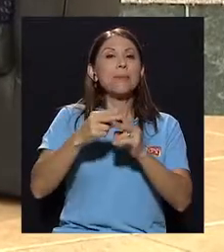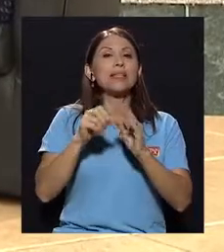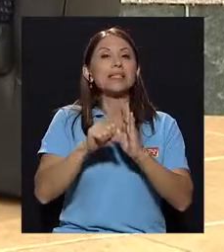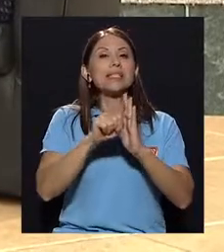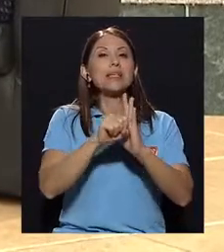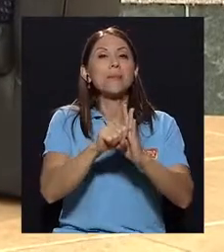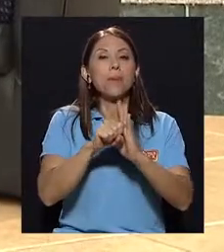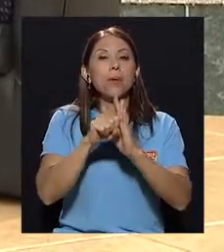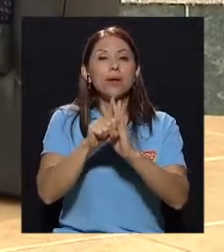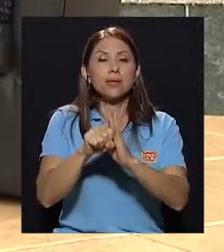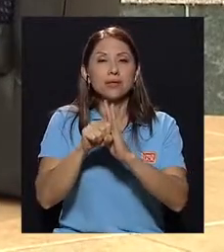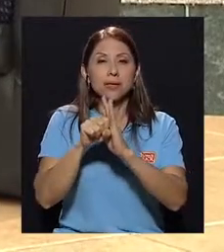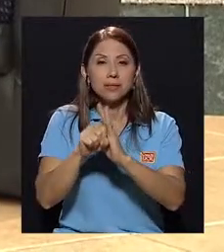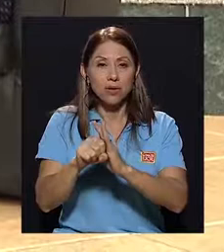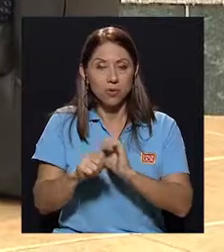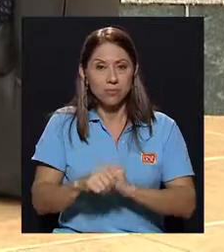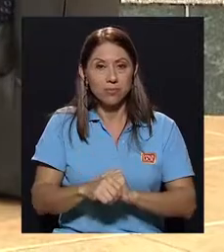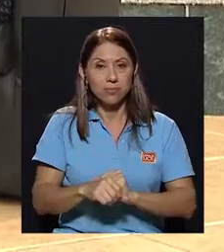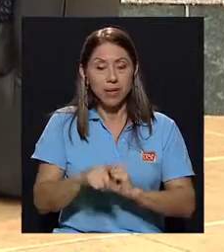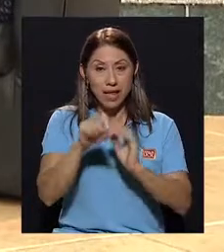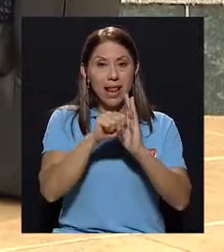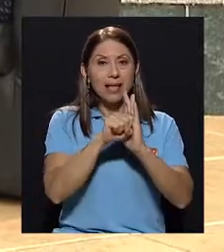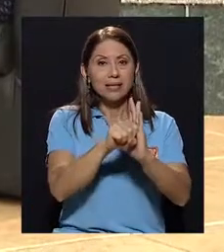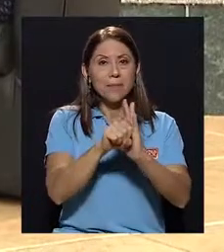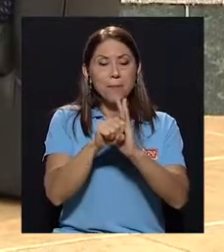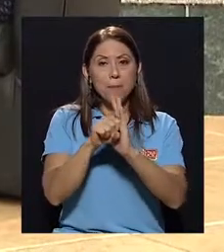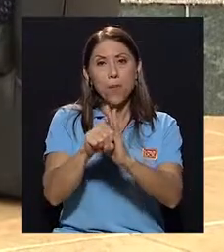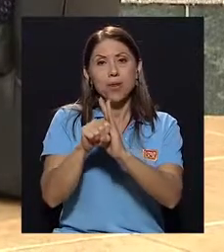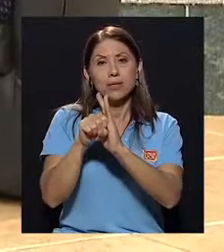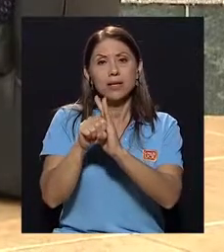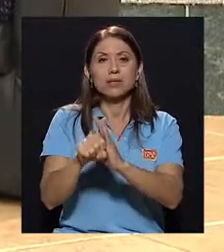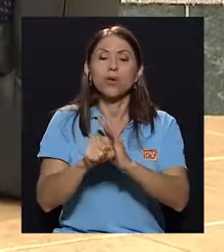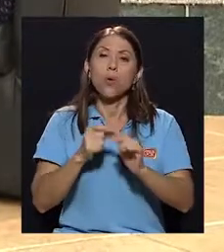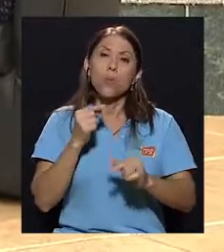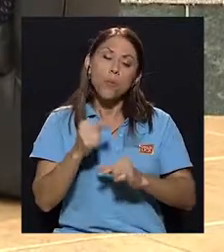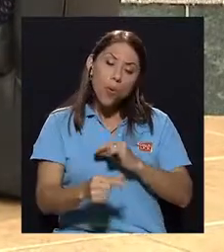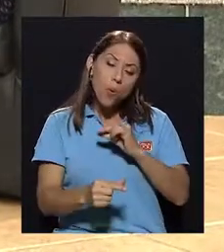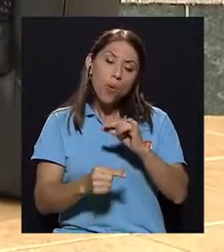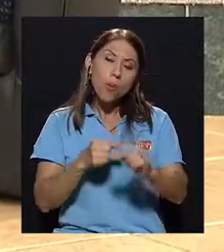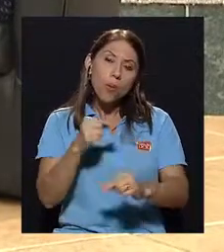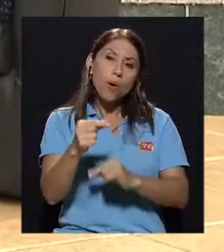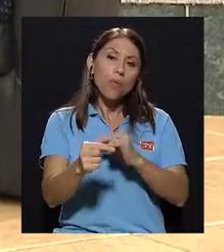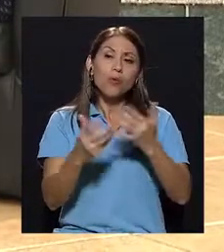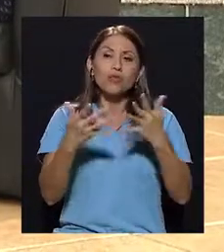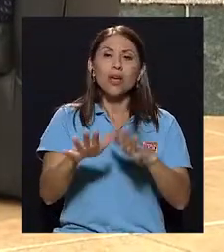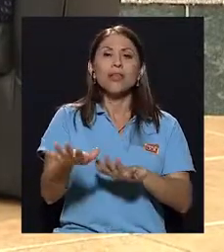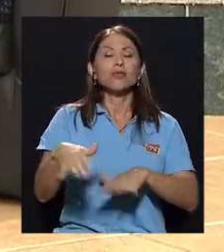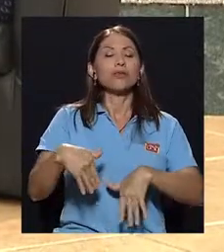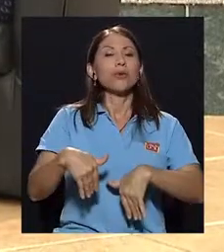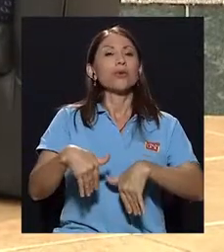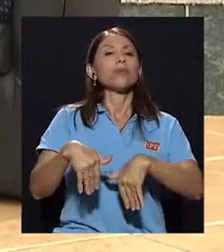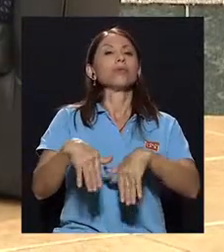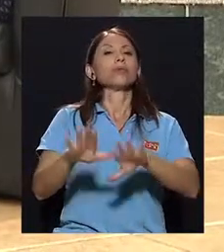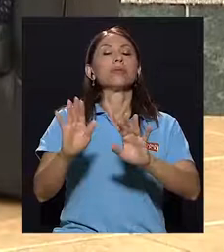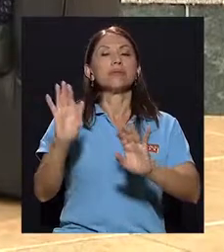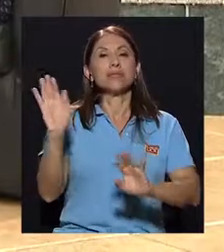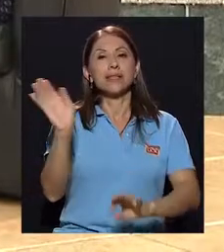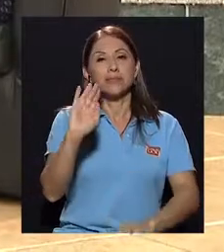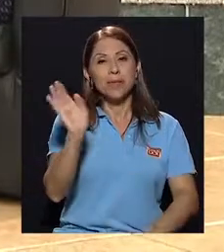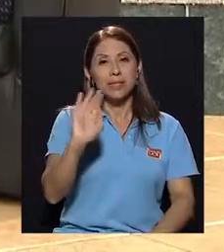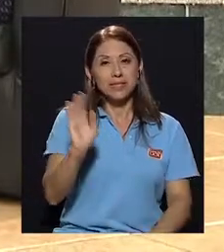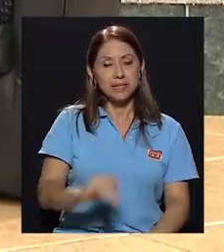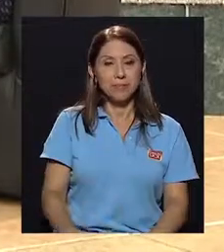la simbolización es lo que va a ir permitiendo poco a poco despedirse, soltar, ahora,